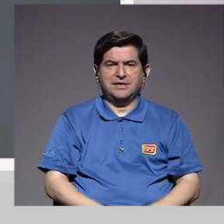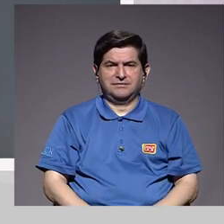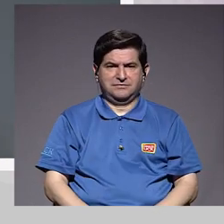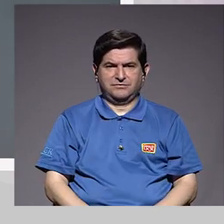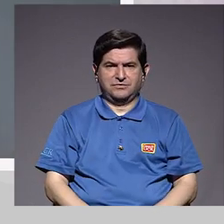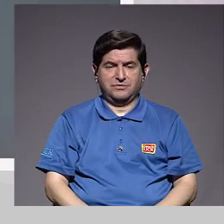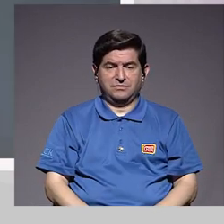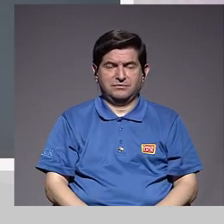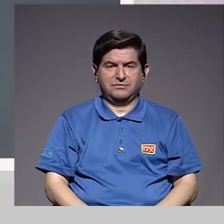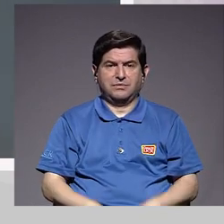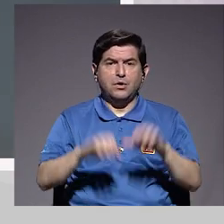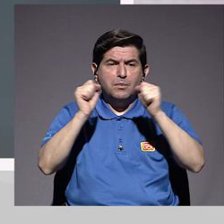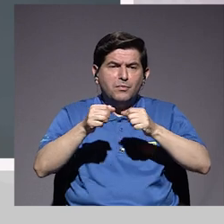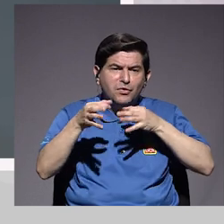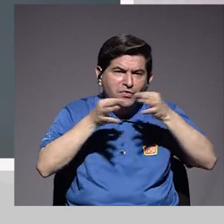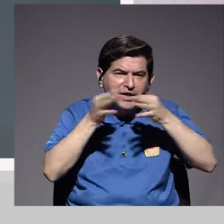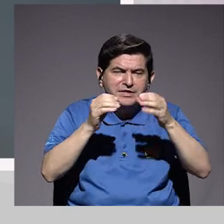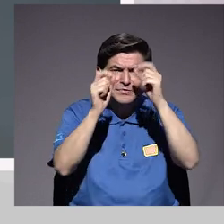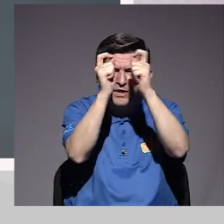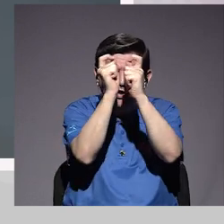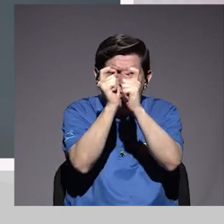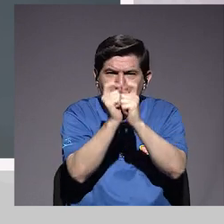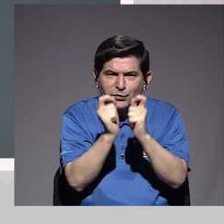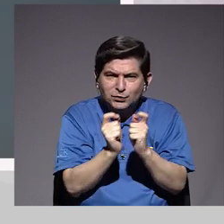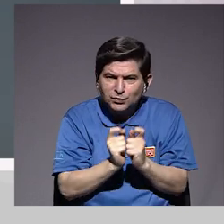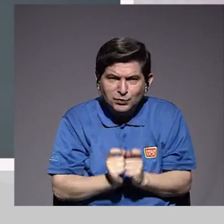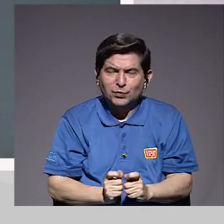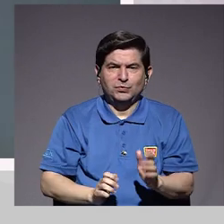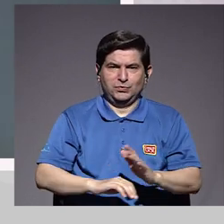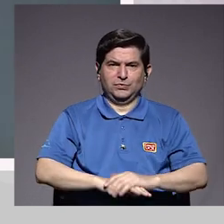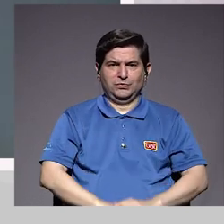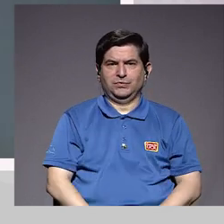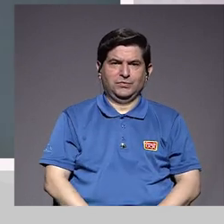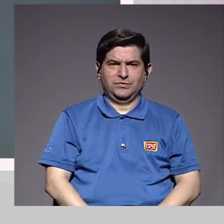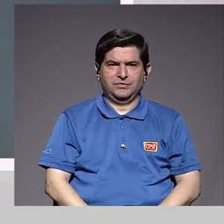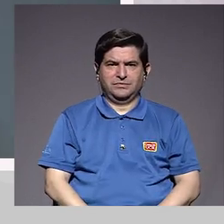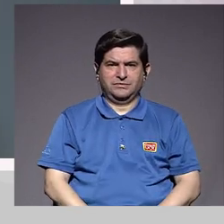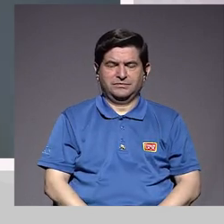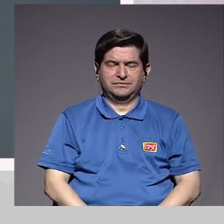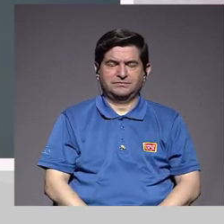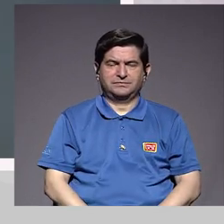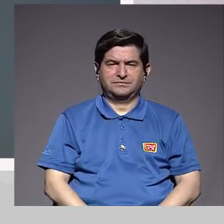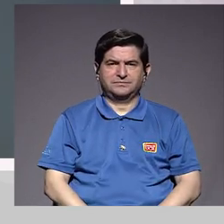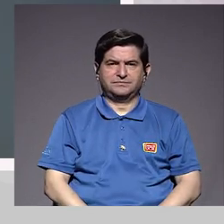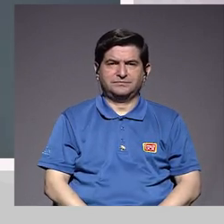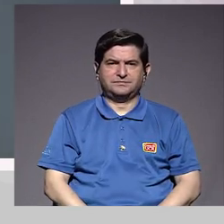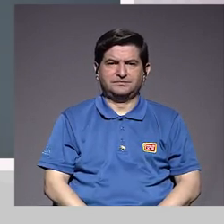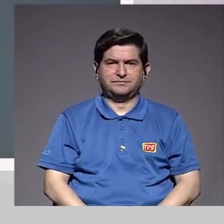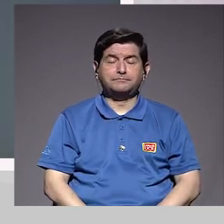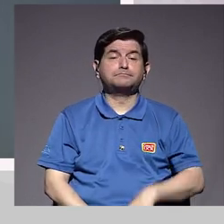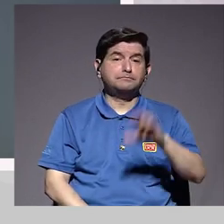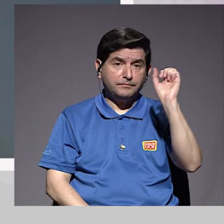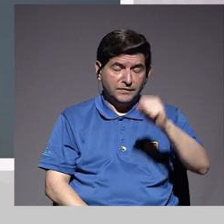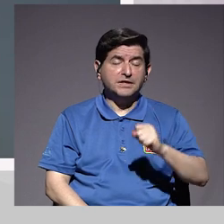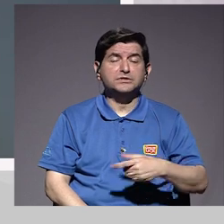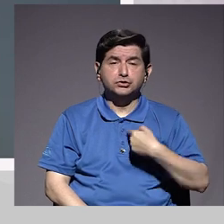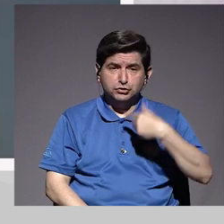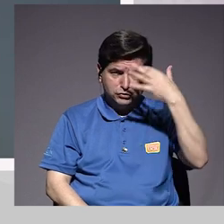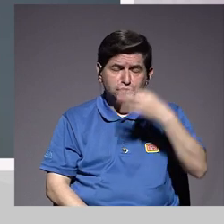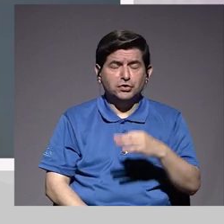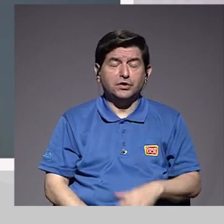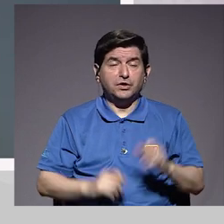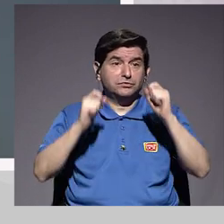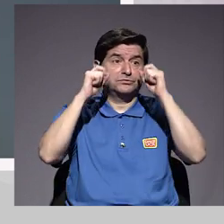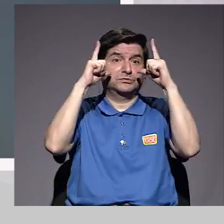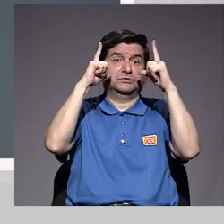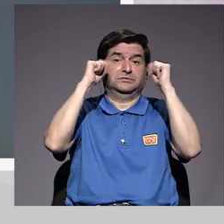era así. Y ahora, ¿verdad? Poder dar más detalles también a nivel de salud. Claro, Gabriel. A mí me